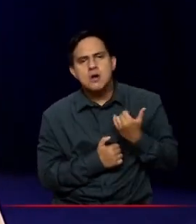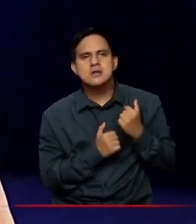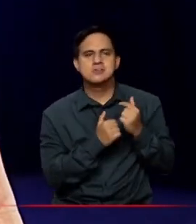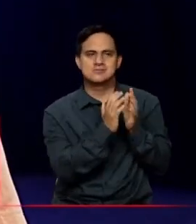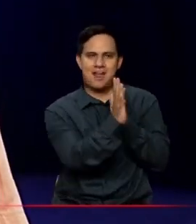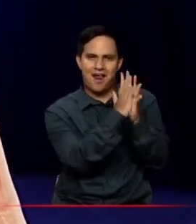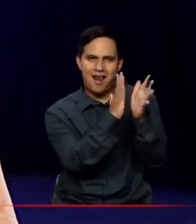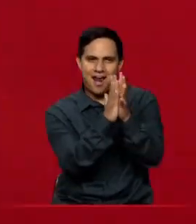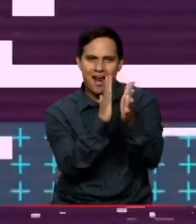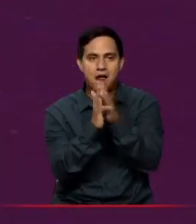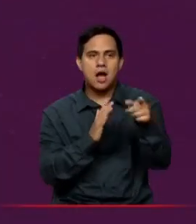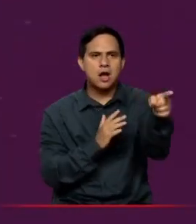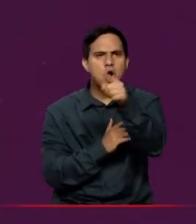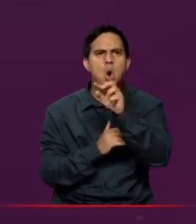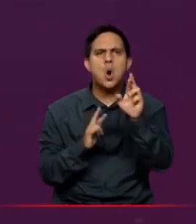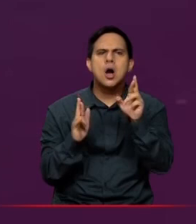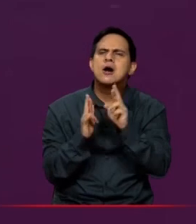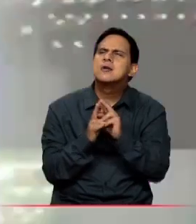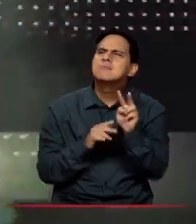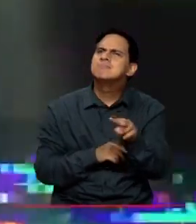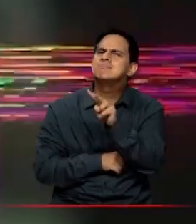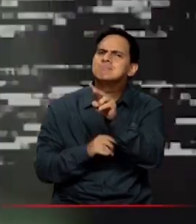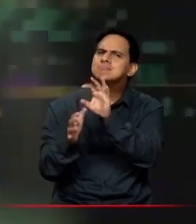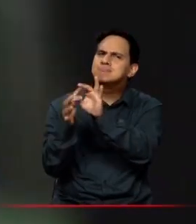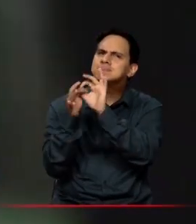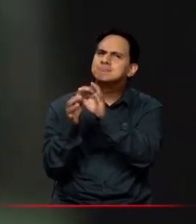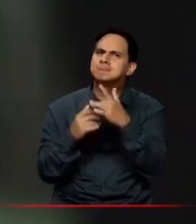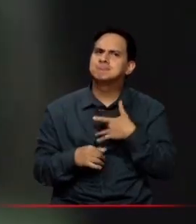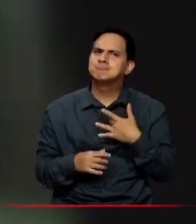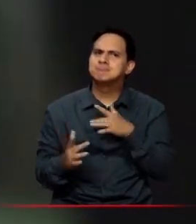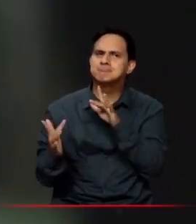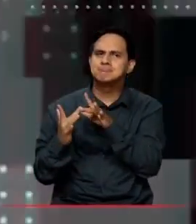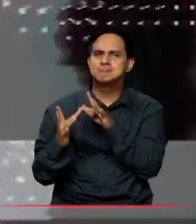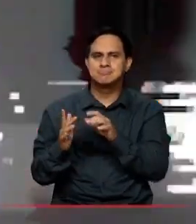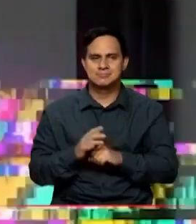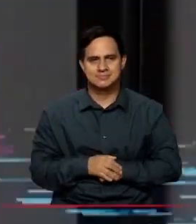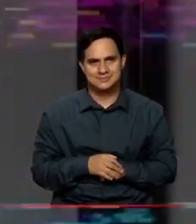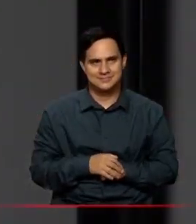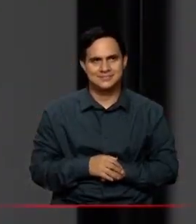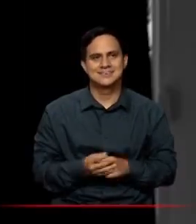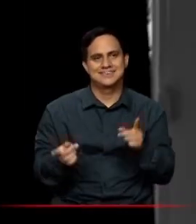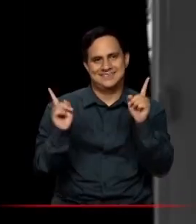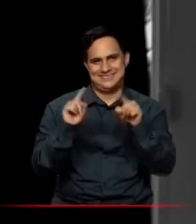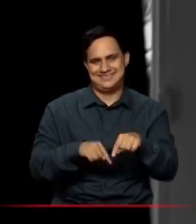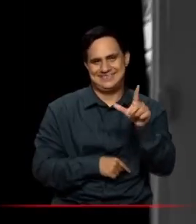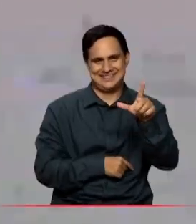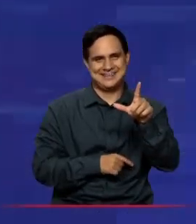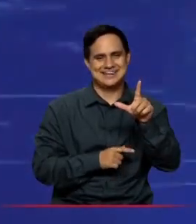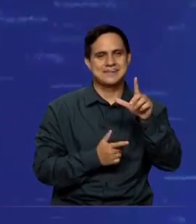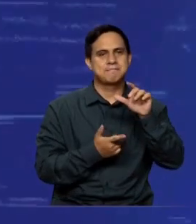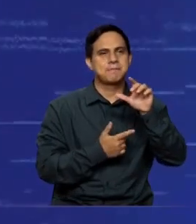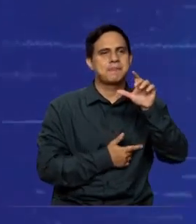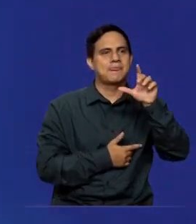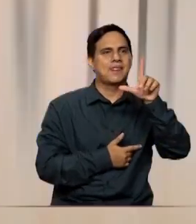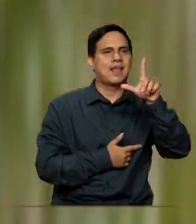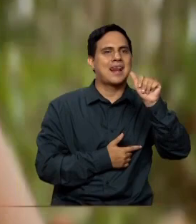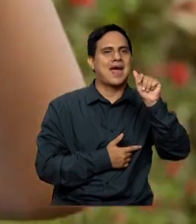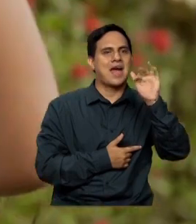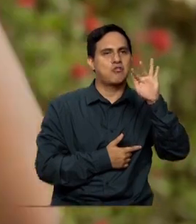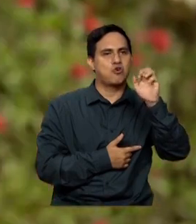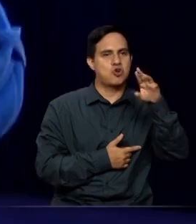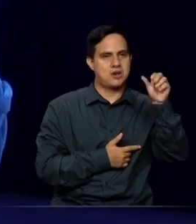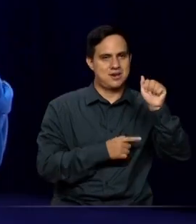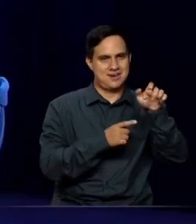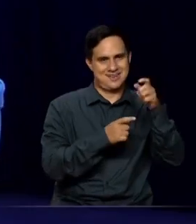jóvenes se conecten con nosotros. Proyectos bajo la mirada y el liderazgo de Luz Adriana Latorre. La sintonía que he encontrado